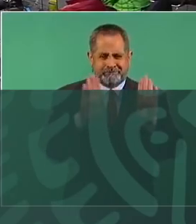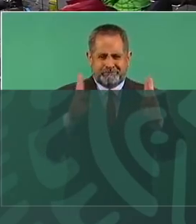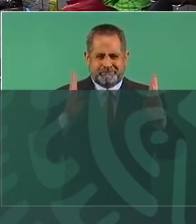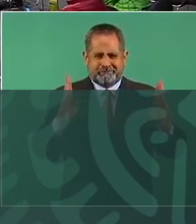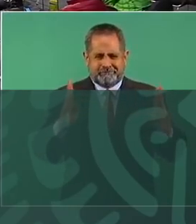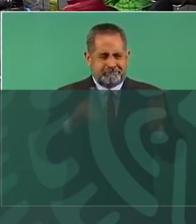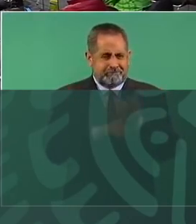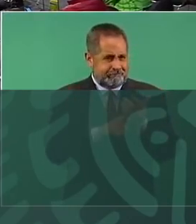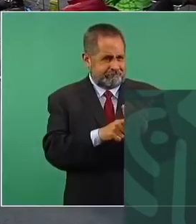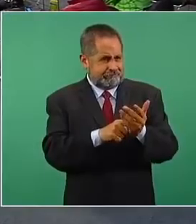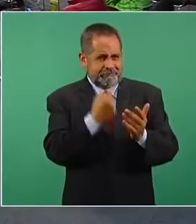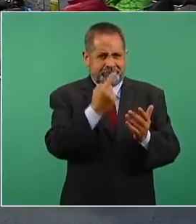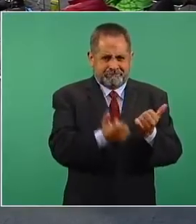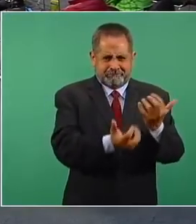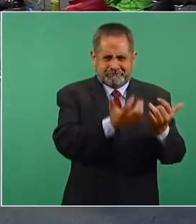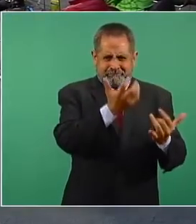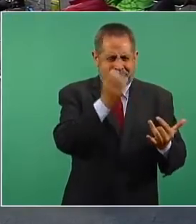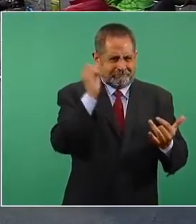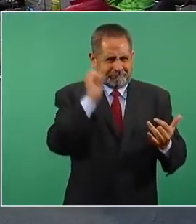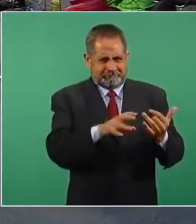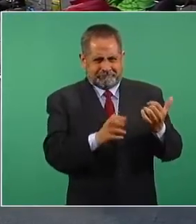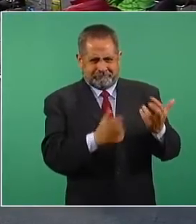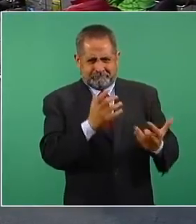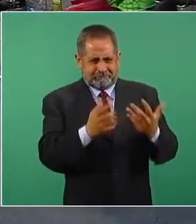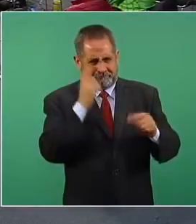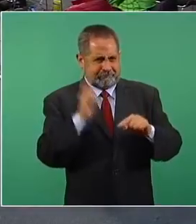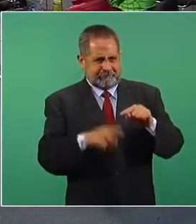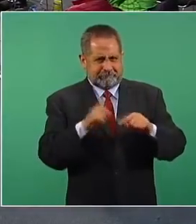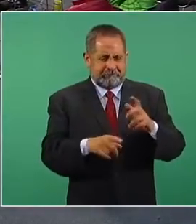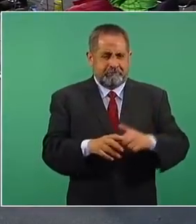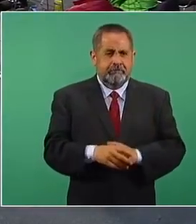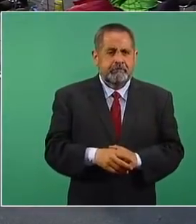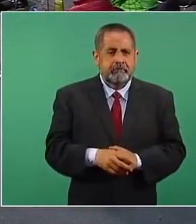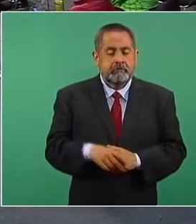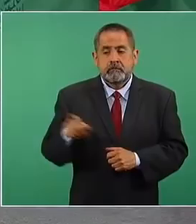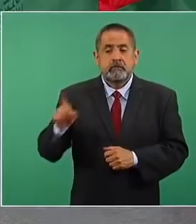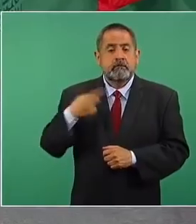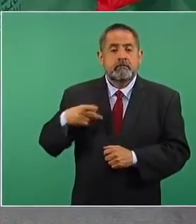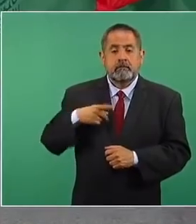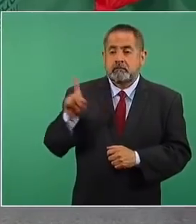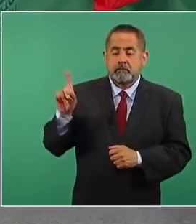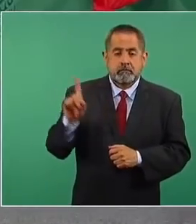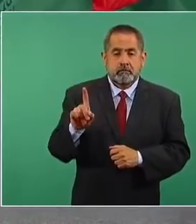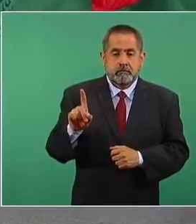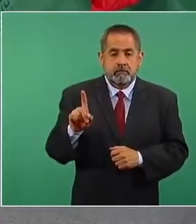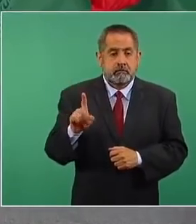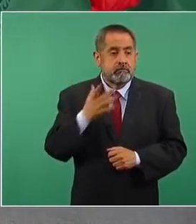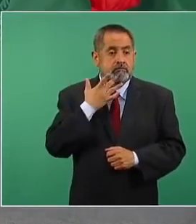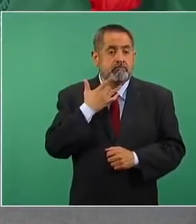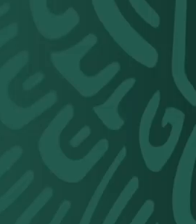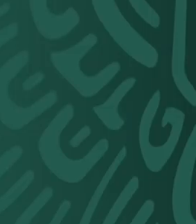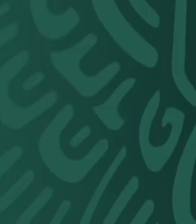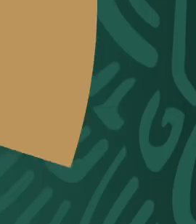habló de las movilizaciones de mujeres y sobre la violencia en el Zócalo de la capital en el marco del Día Internacional de la